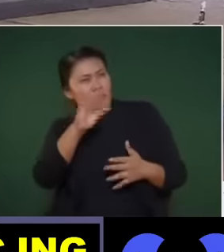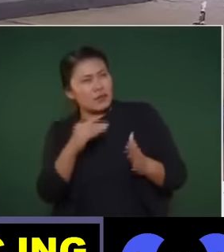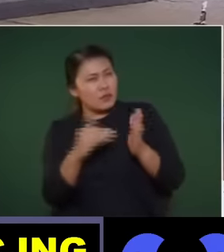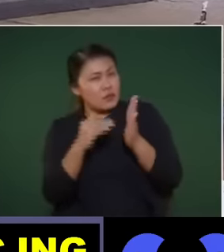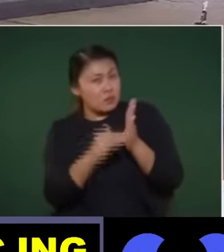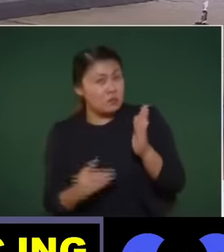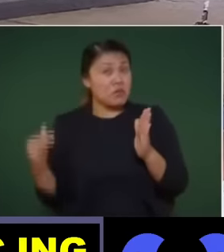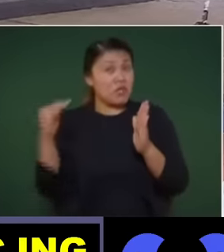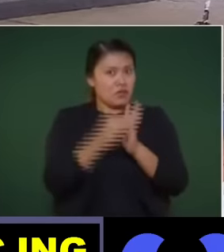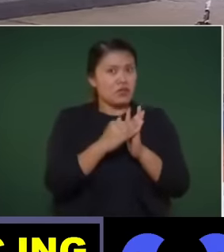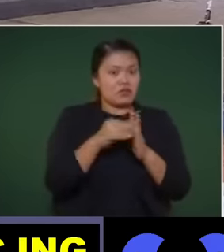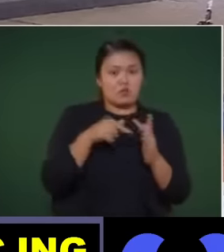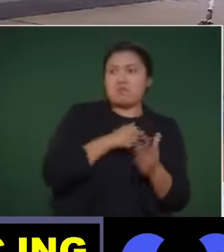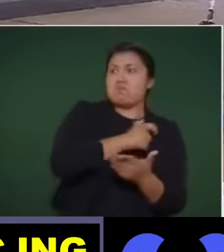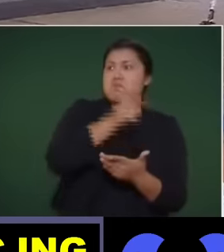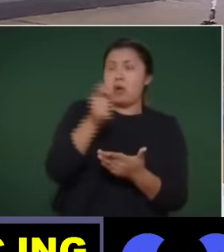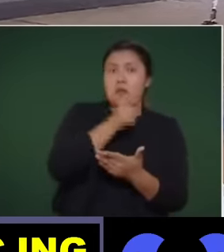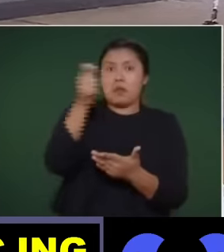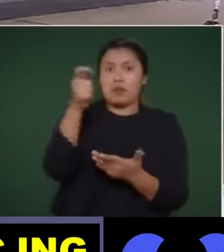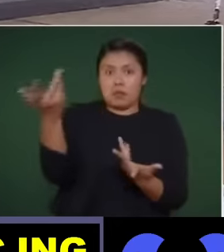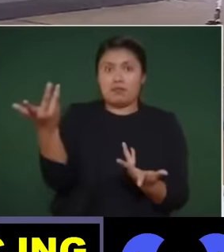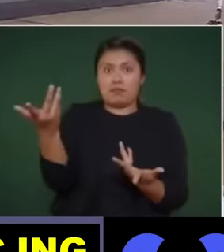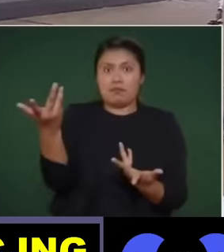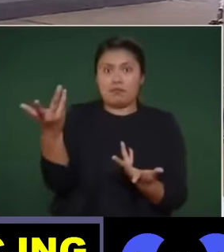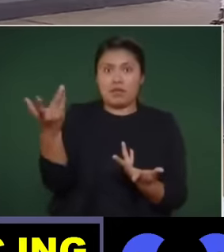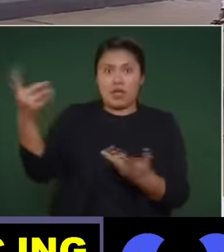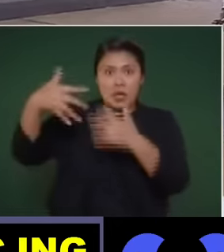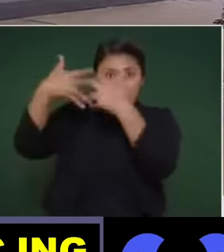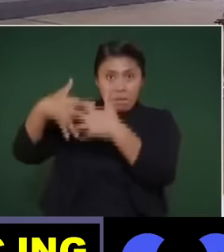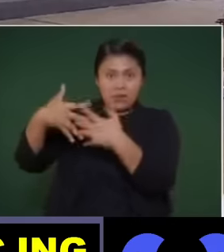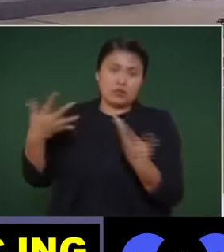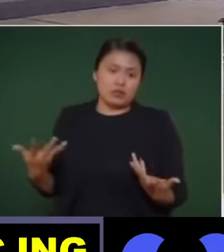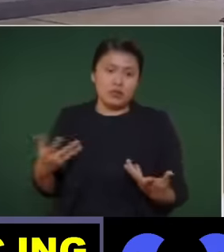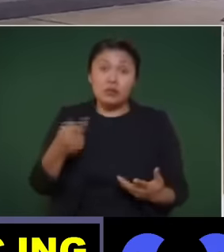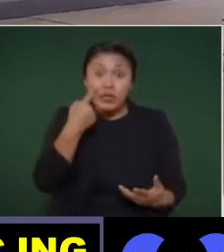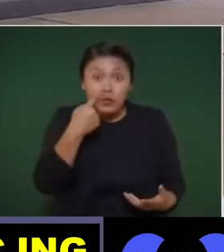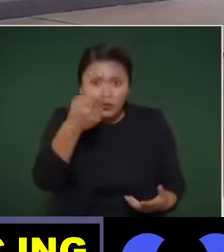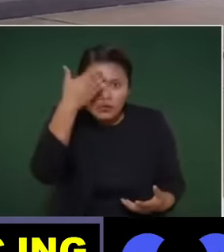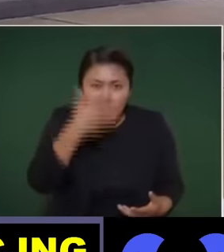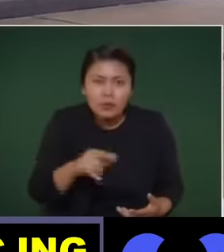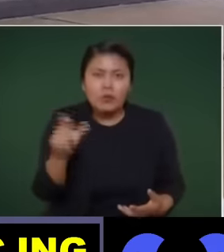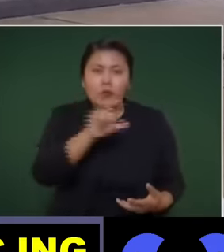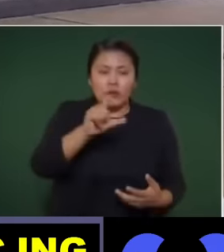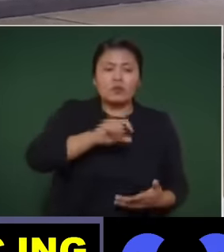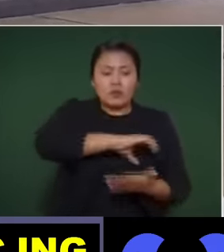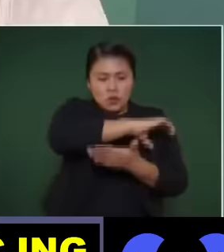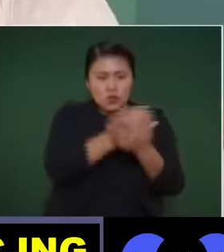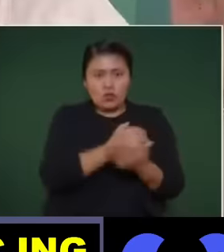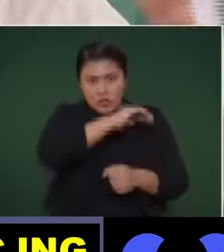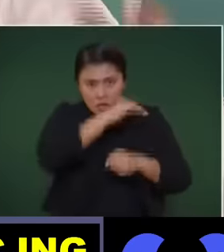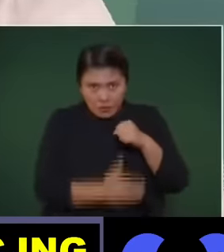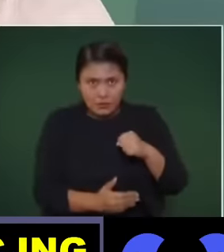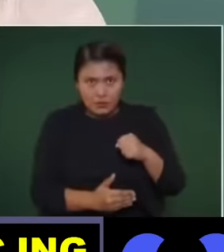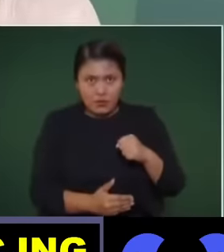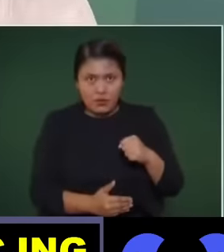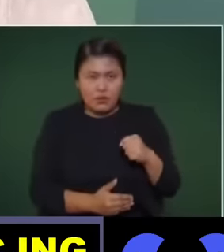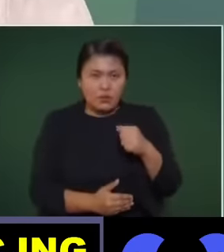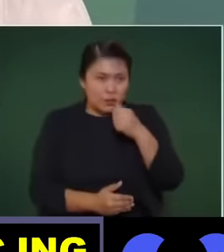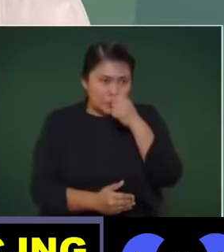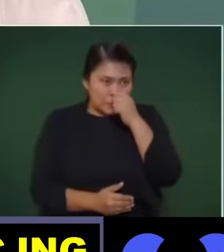Pero ¿saben cómo estaban los contratos? Que cuando se vencía el plazo, la obra